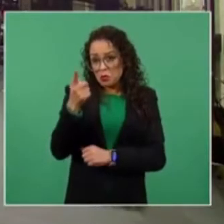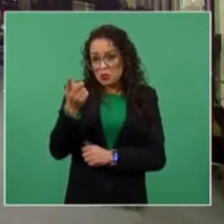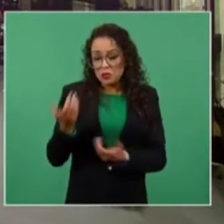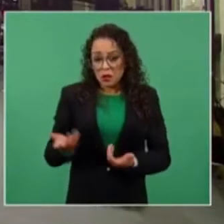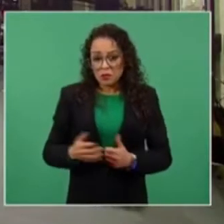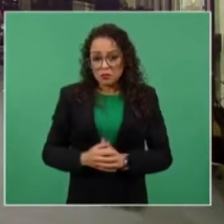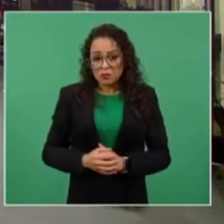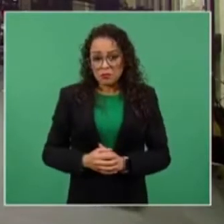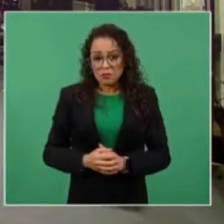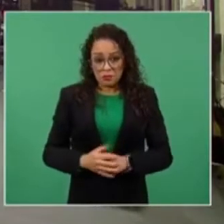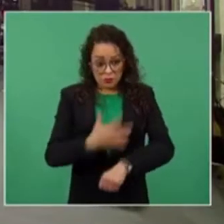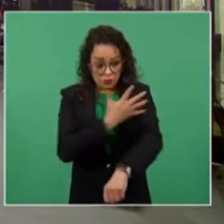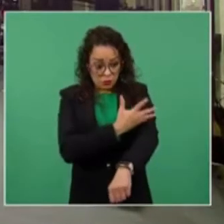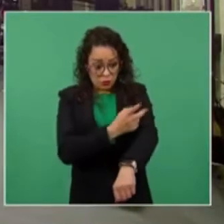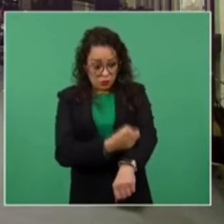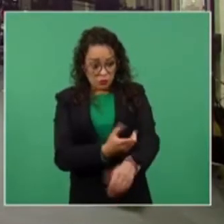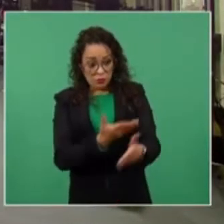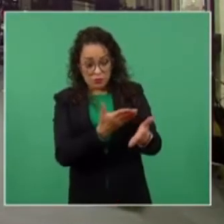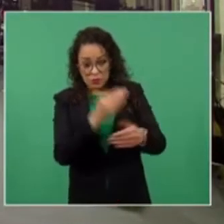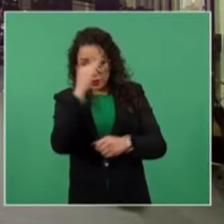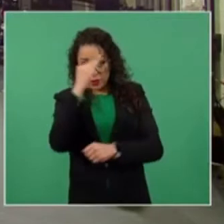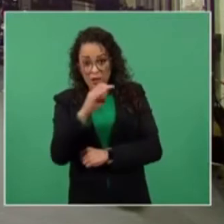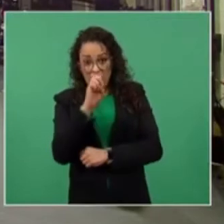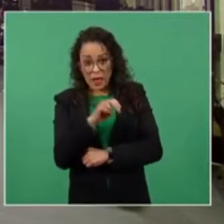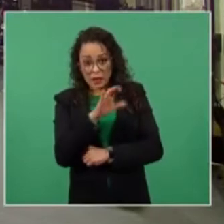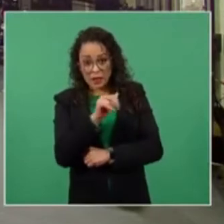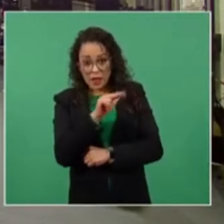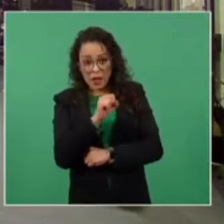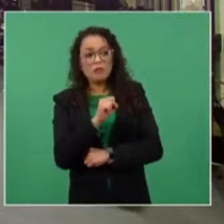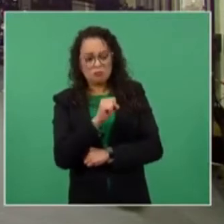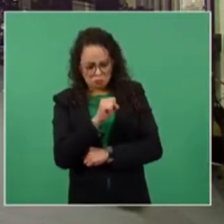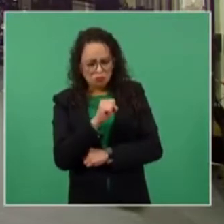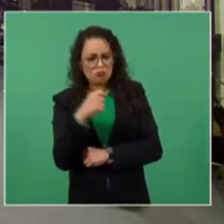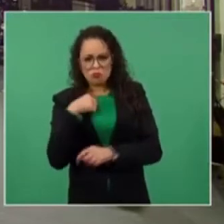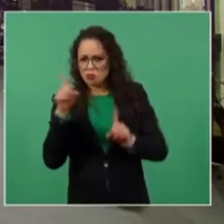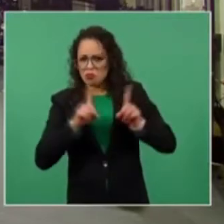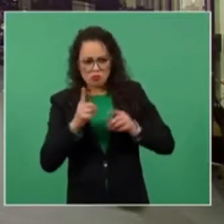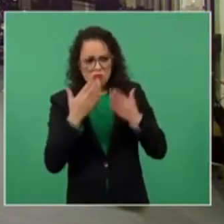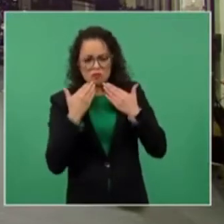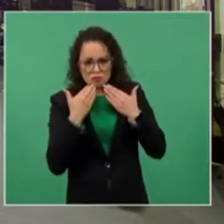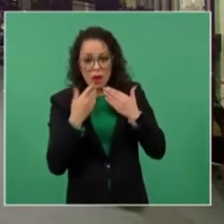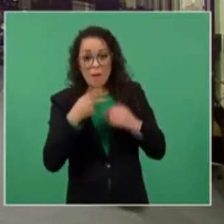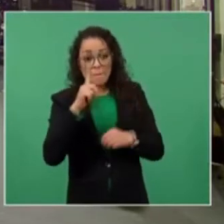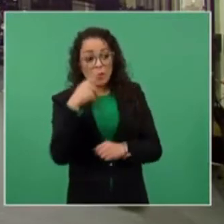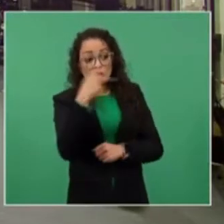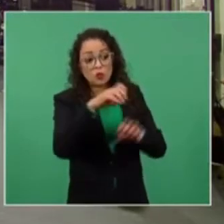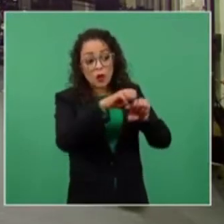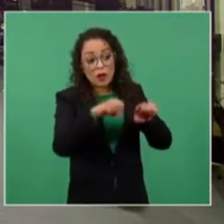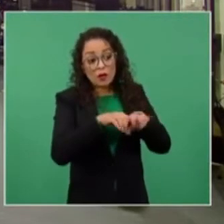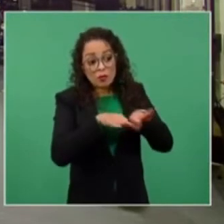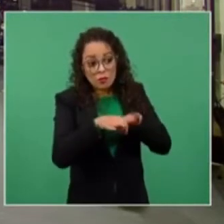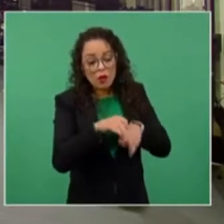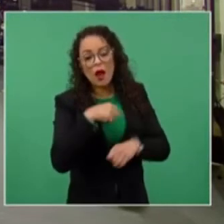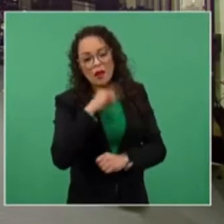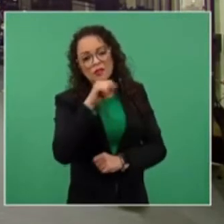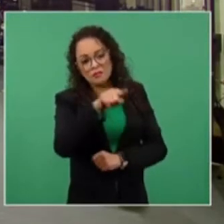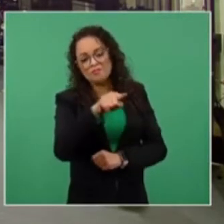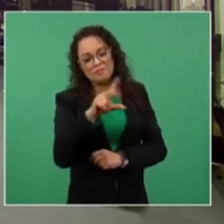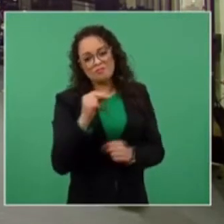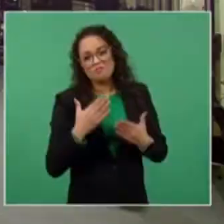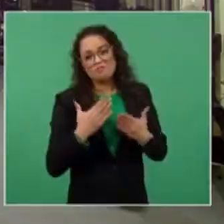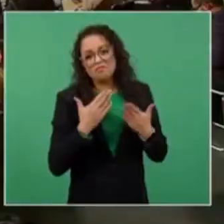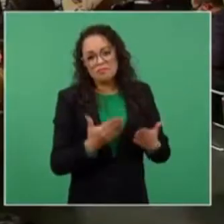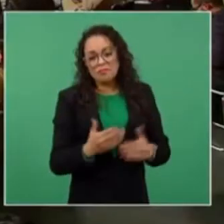integridad del señor Encinas, pero sí de los que trabajan para él. No sé a cuántos el señor Jorge Ruiz